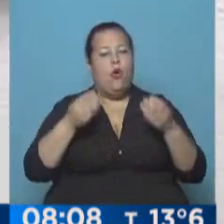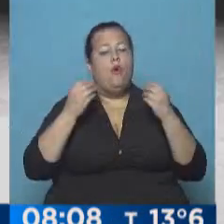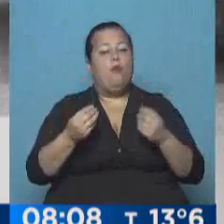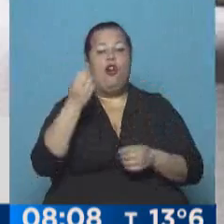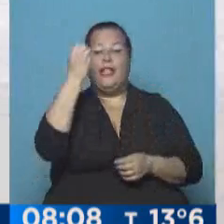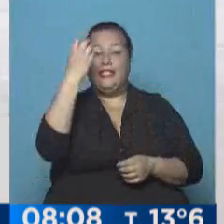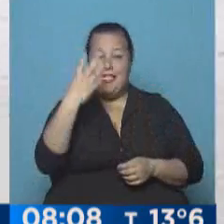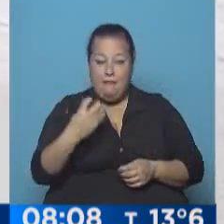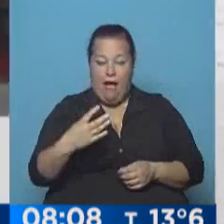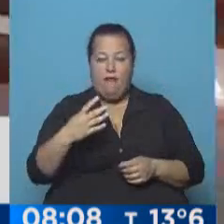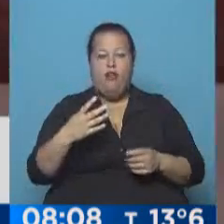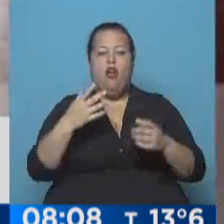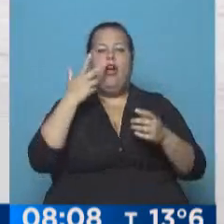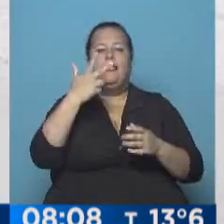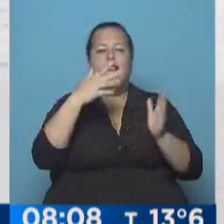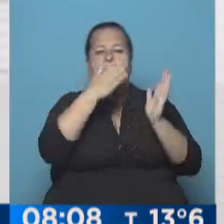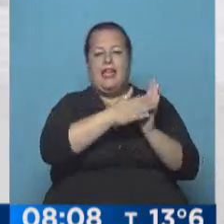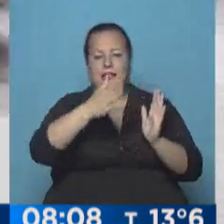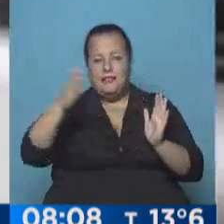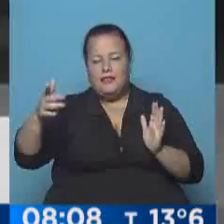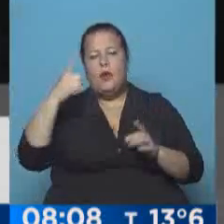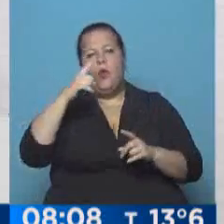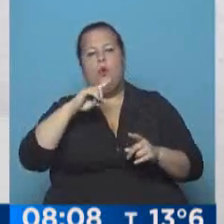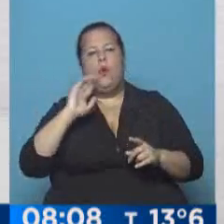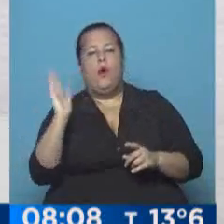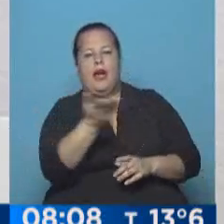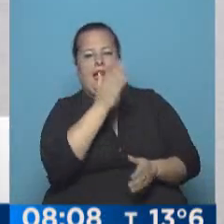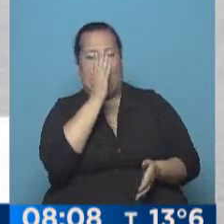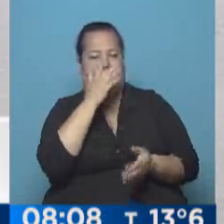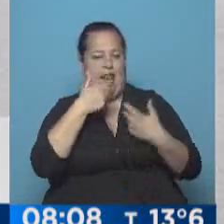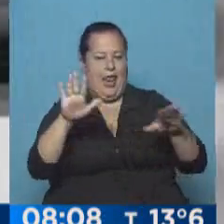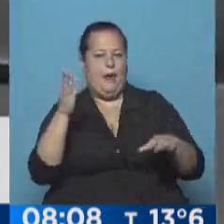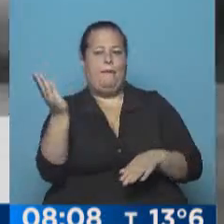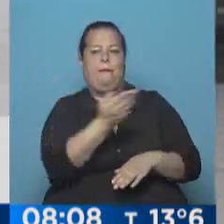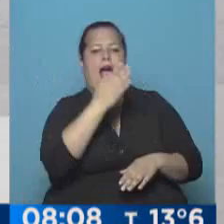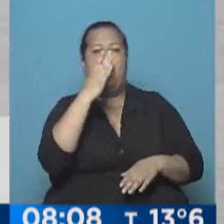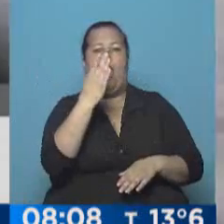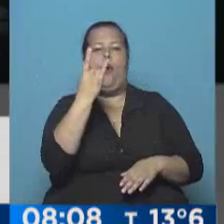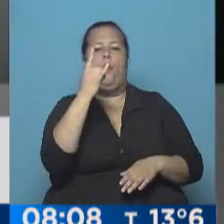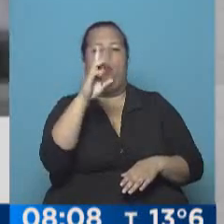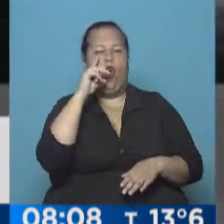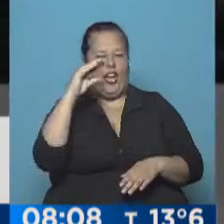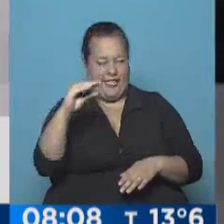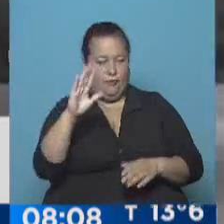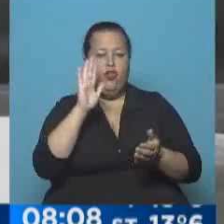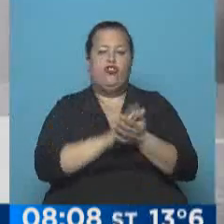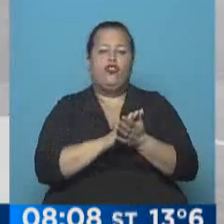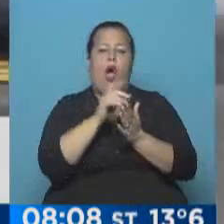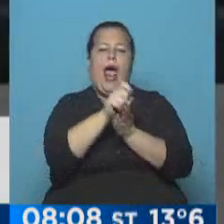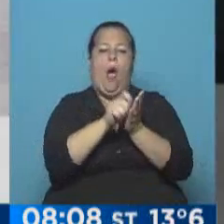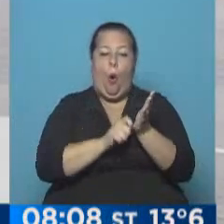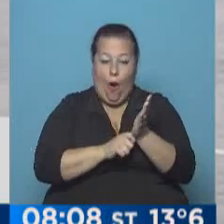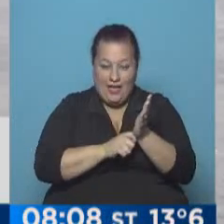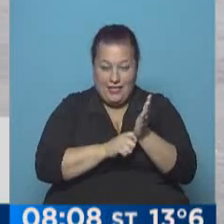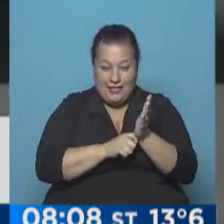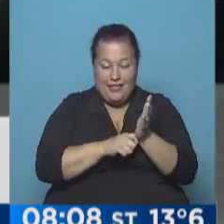los semáforos tienen sincronización en tres puntos y además hay un giro libre hacia la Avenida Bullrich. De acuerdo con las estadísticas que se